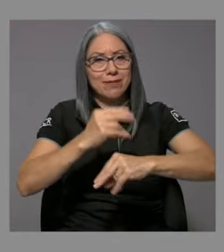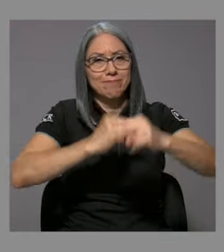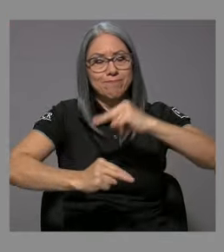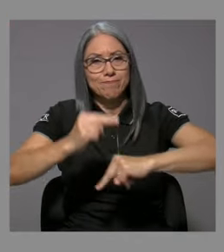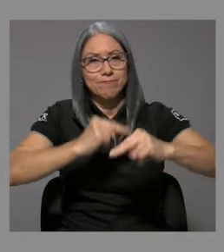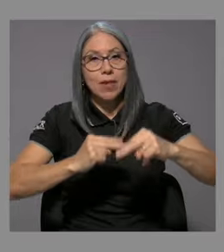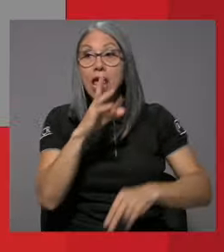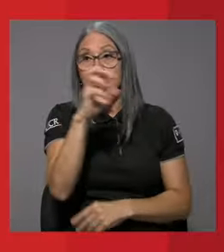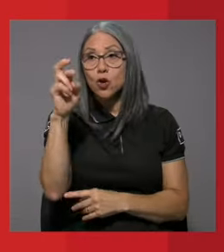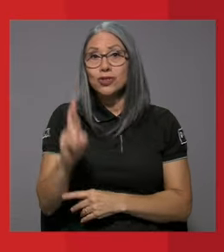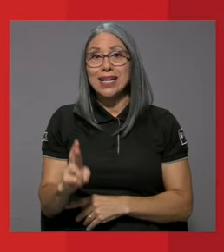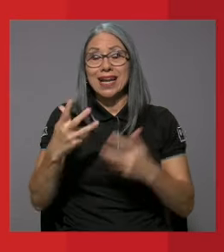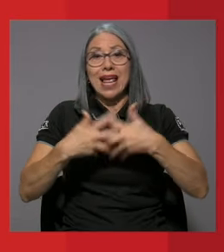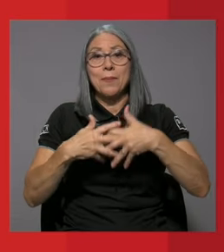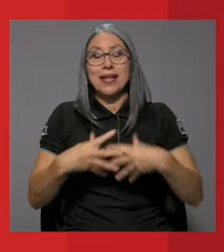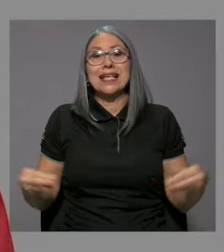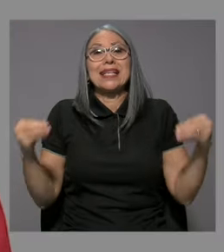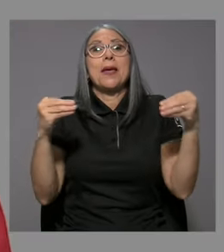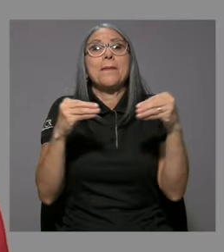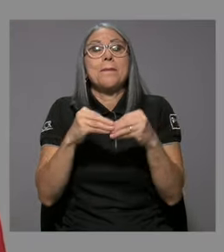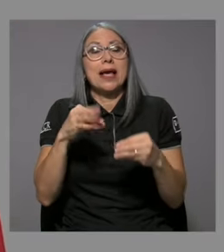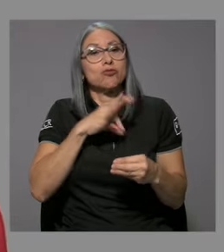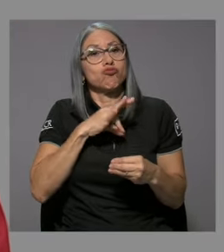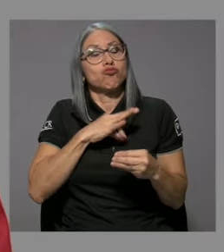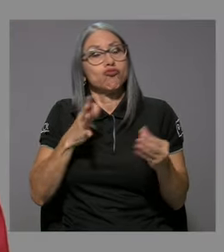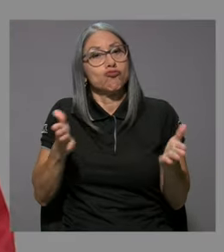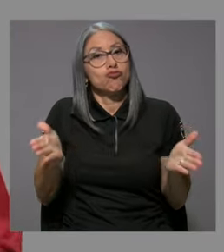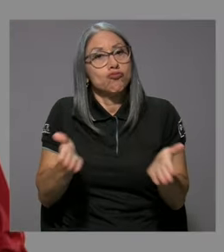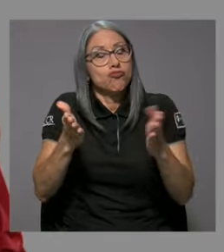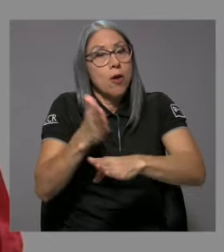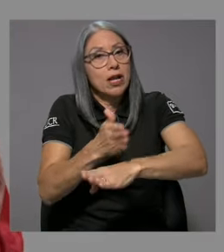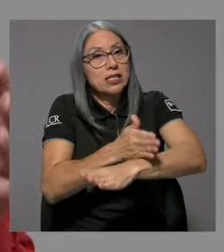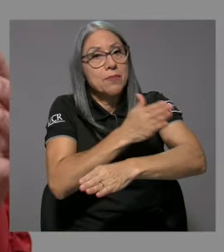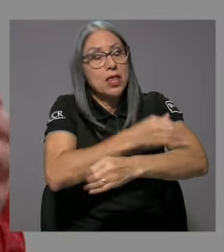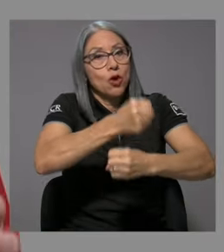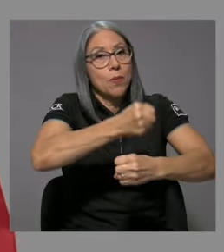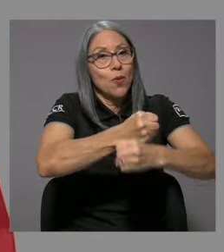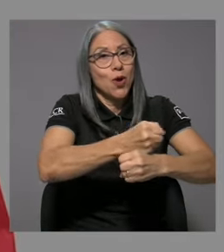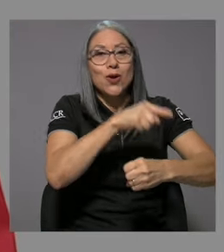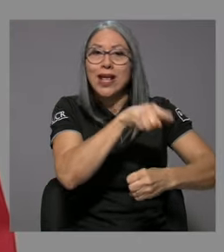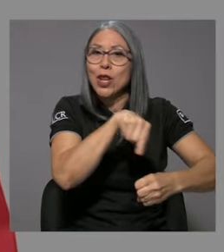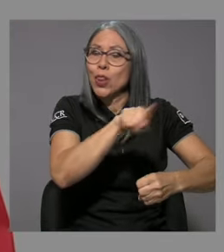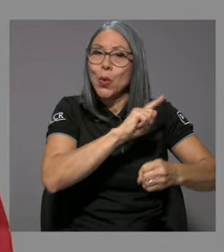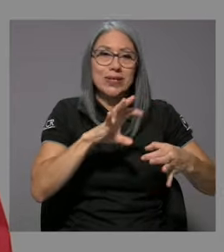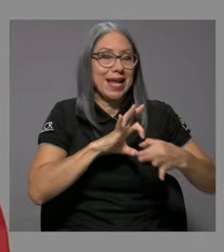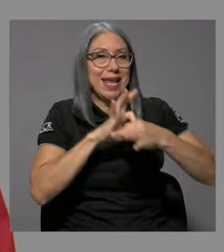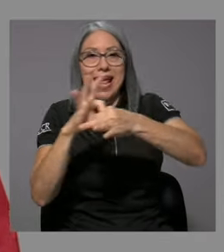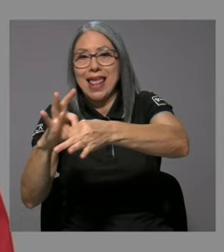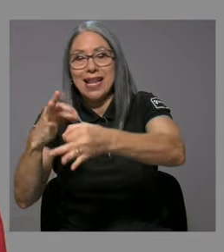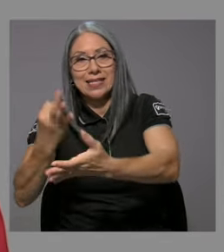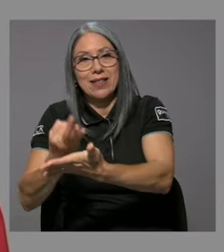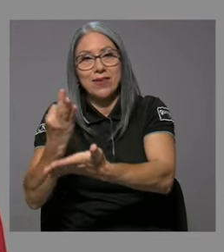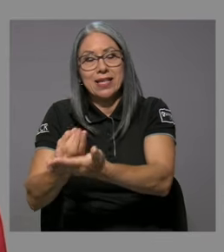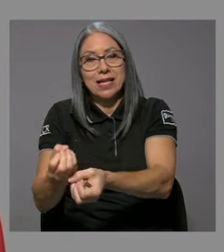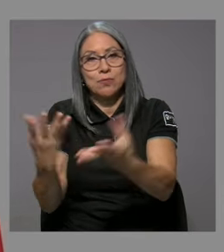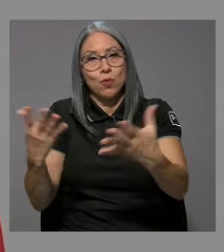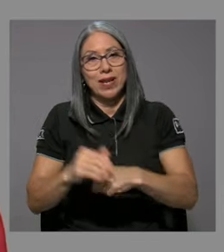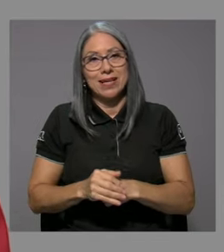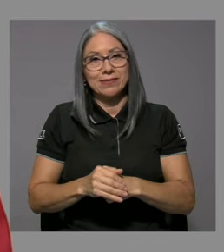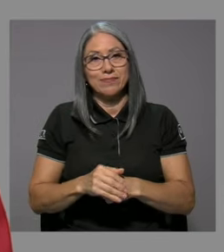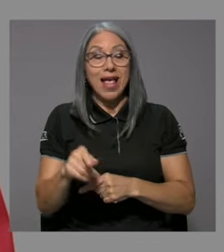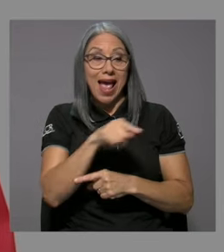mercado internacional. En Costa Rica, las empresas que más aportan al crecimiento de la producción no están